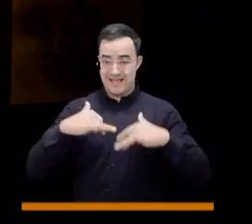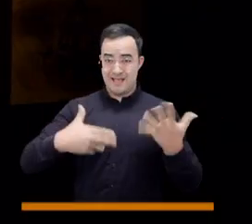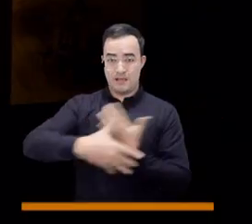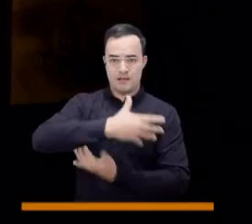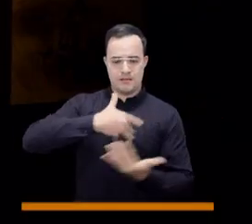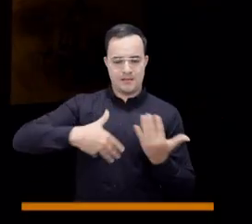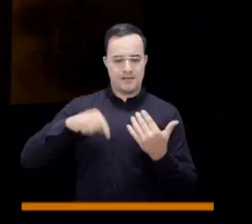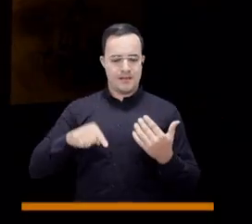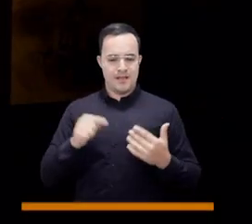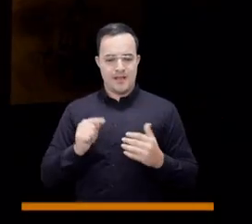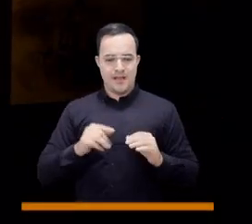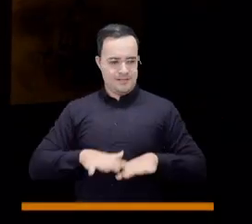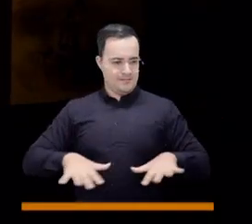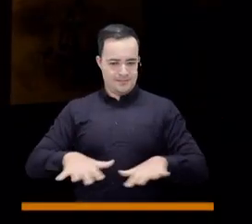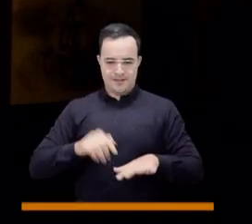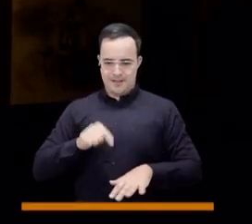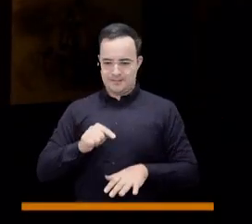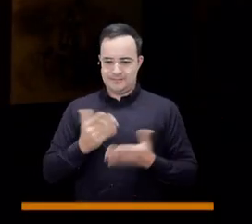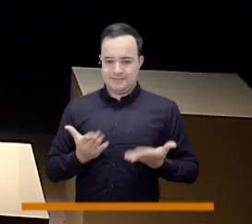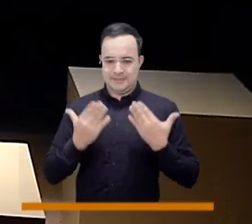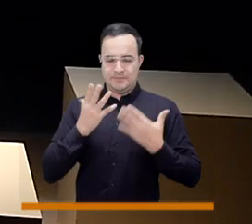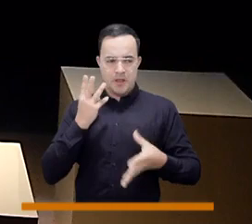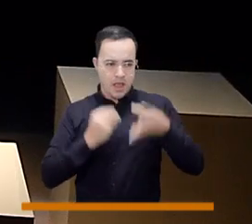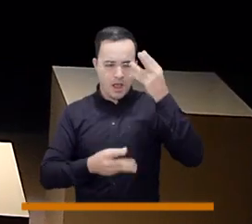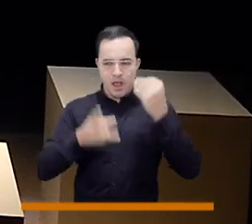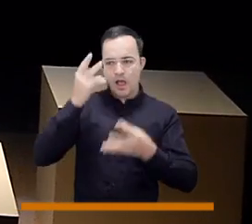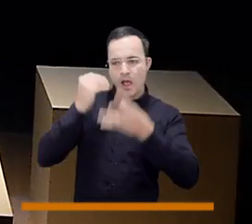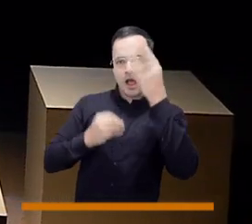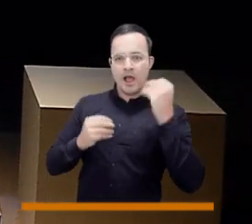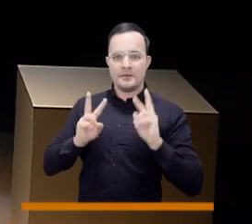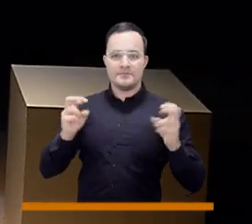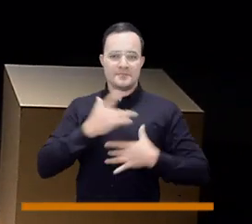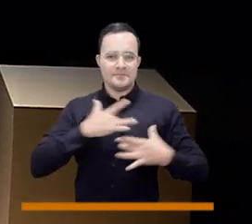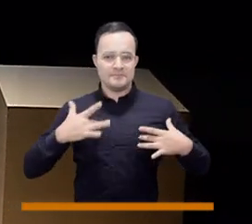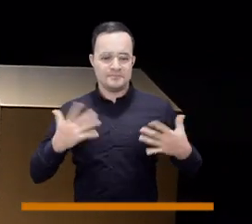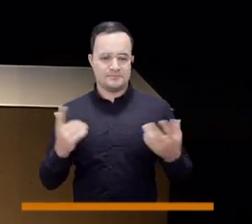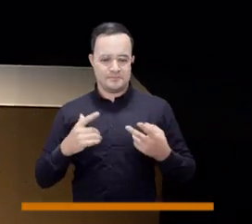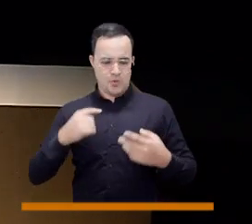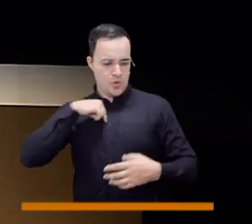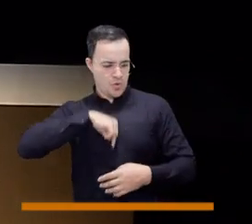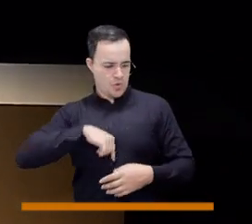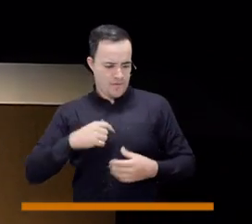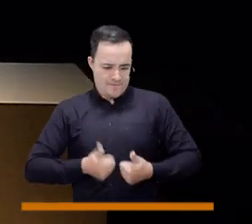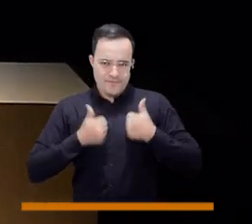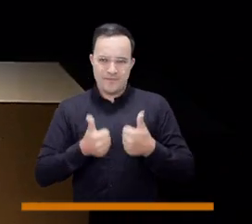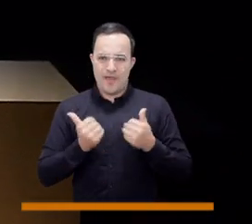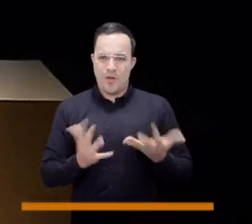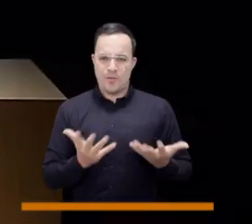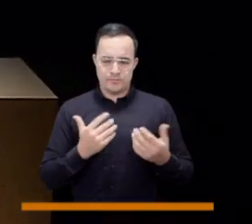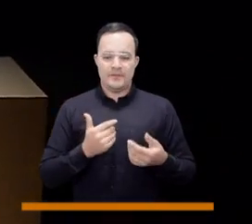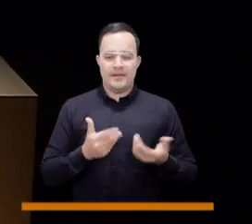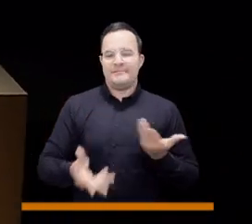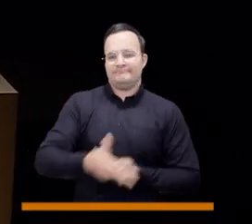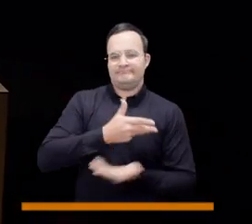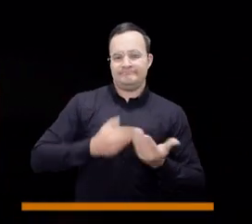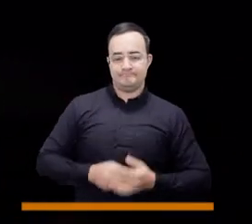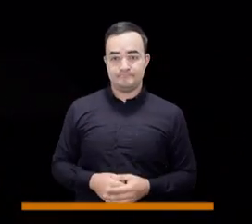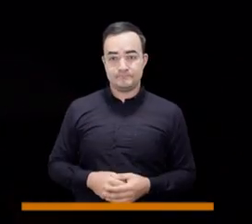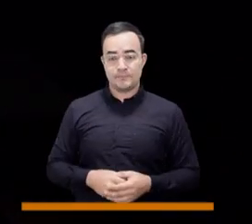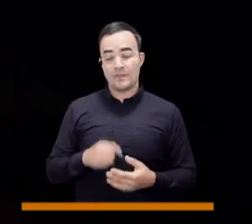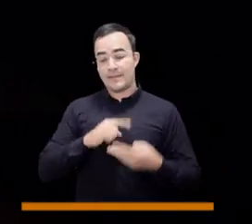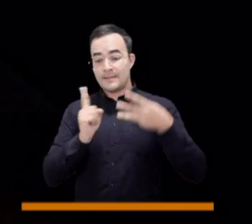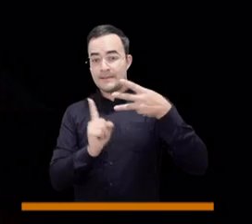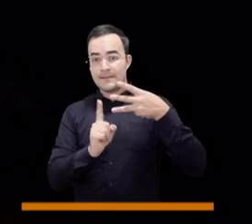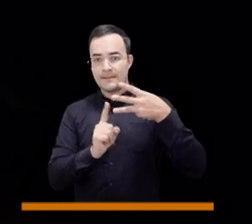en un sitio para la apropiación social del conocimiento en salud y bienestar. Y un tercer elemento que también da